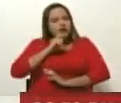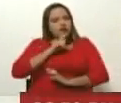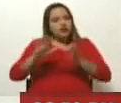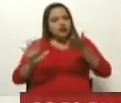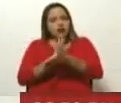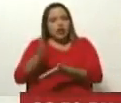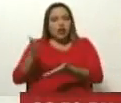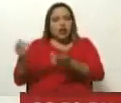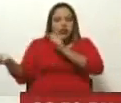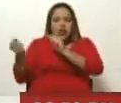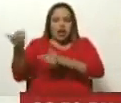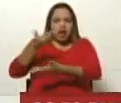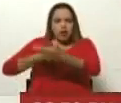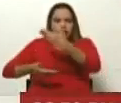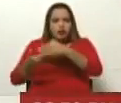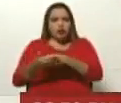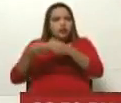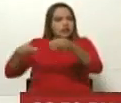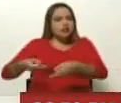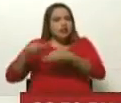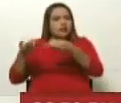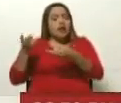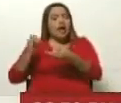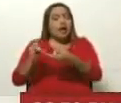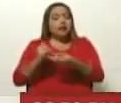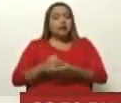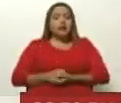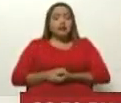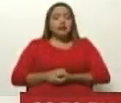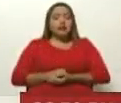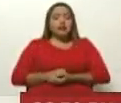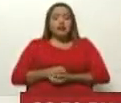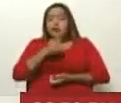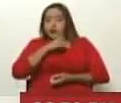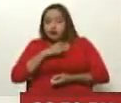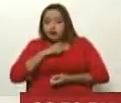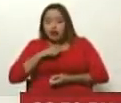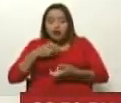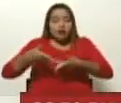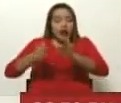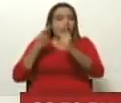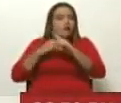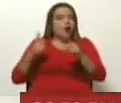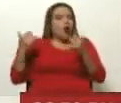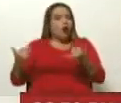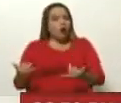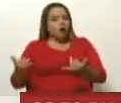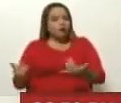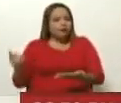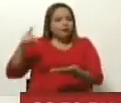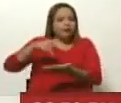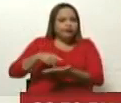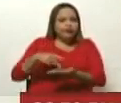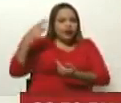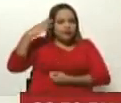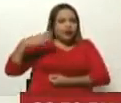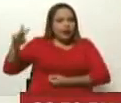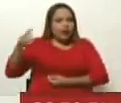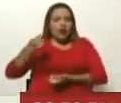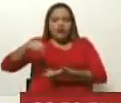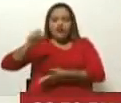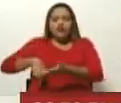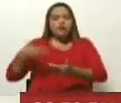y siempre ha estado dilapidado. Sin embargo, llegamos a México y logramos esa firma, este acuerdo